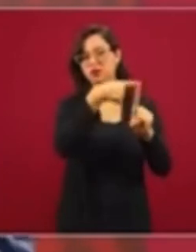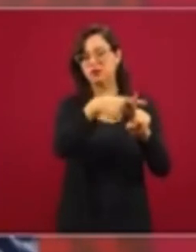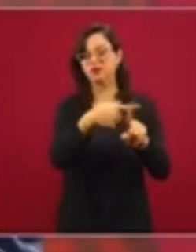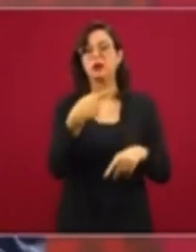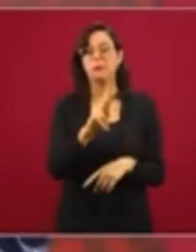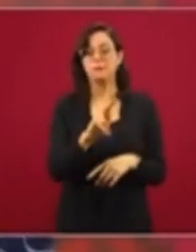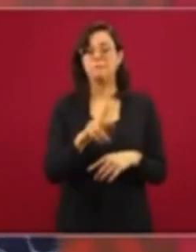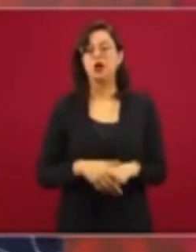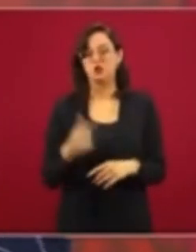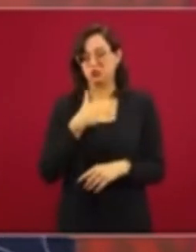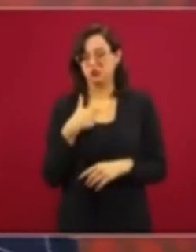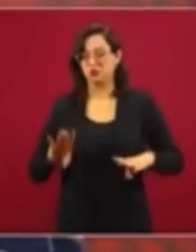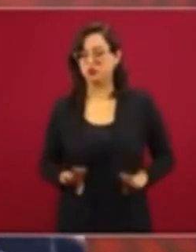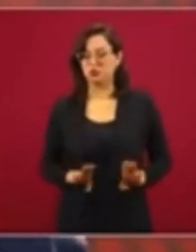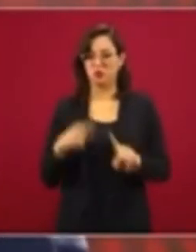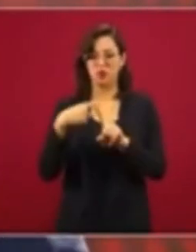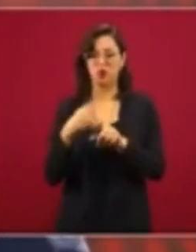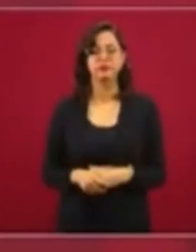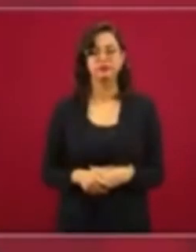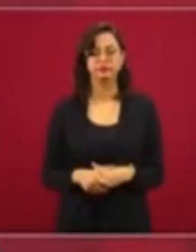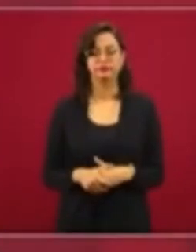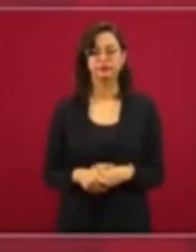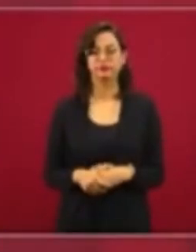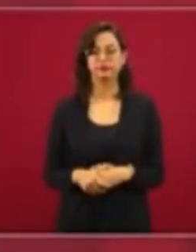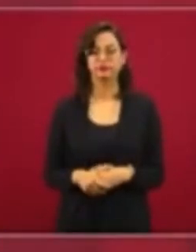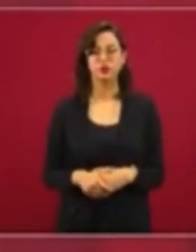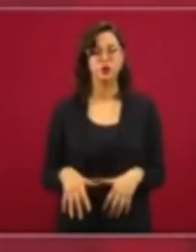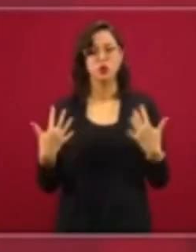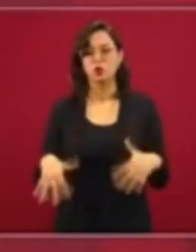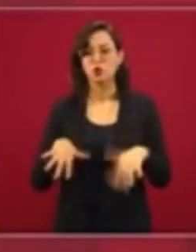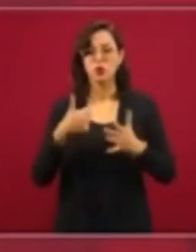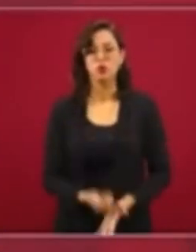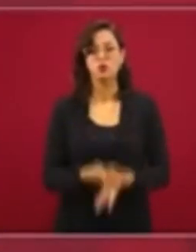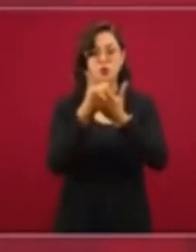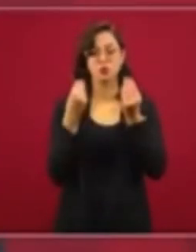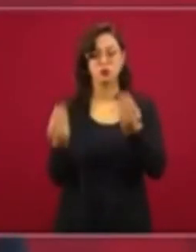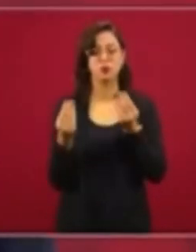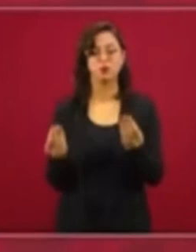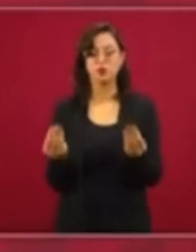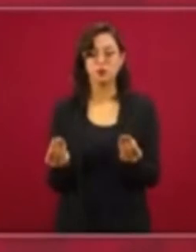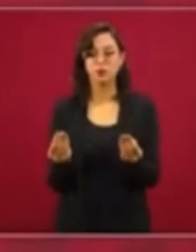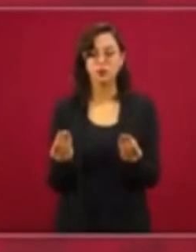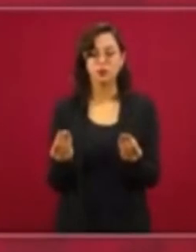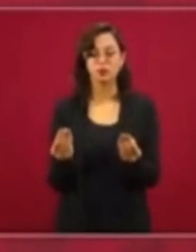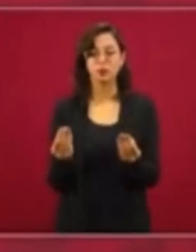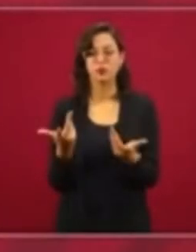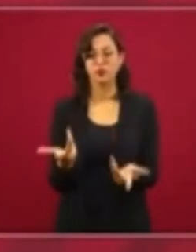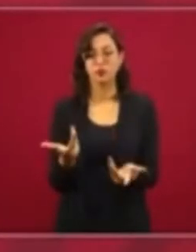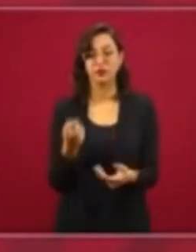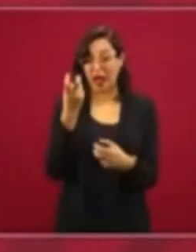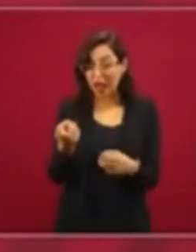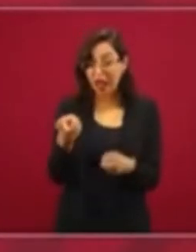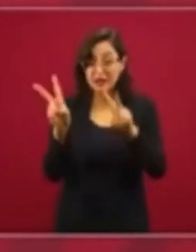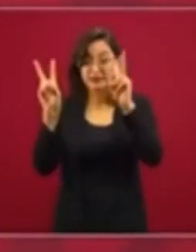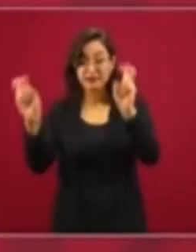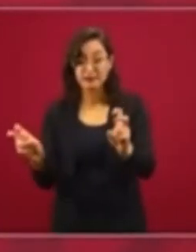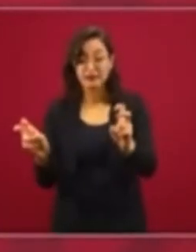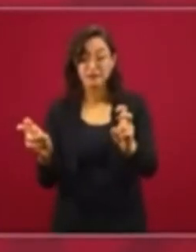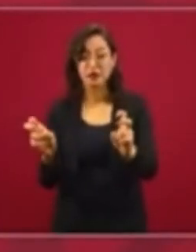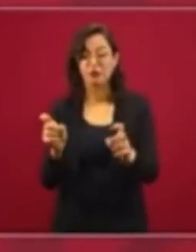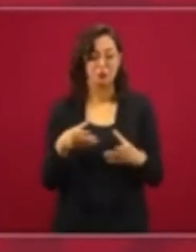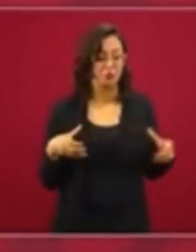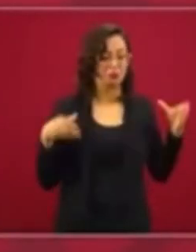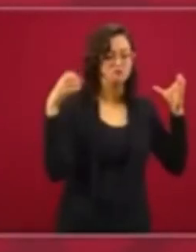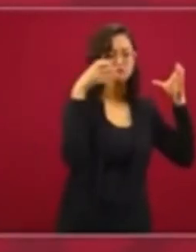Tengo otro dato alentador, que es el de las remesas. Eso nos ha ayudado mucho. Eso no lo toman en cuenta los